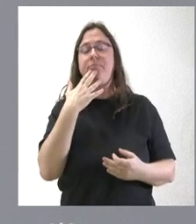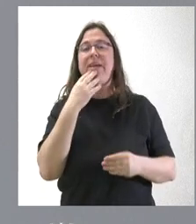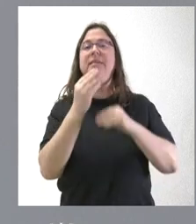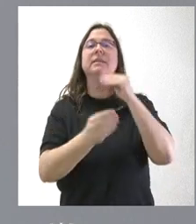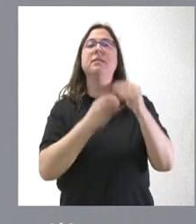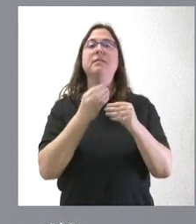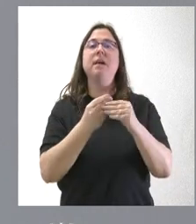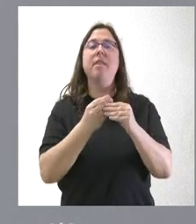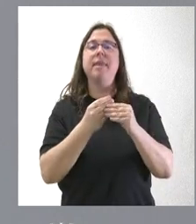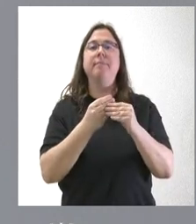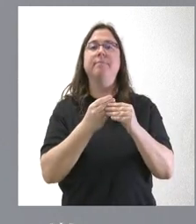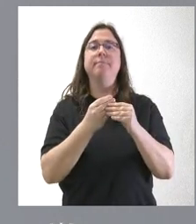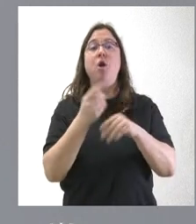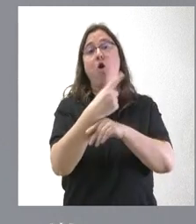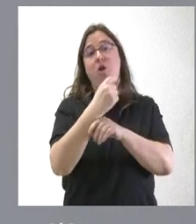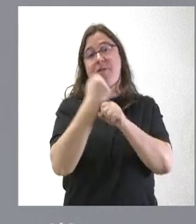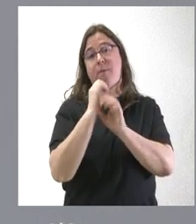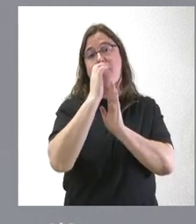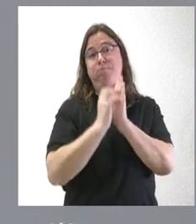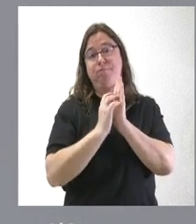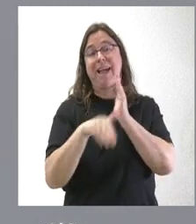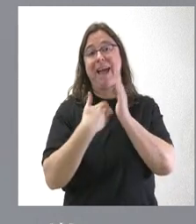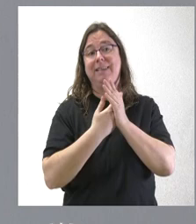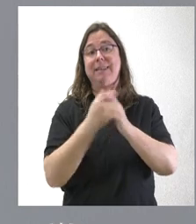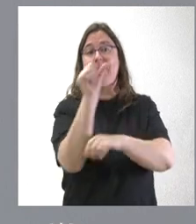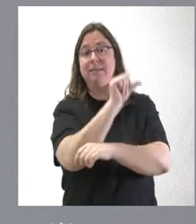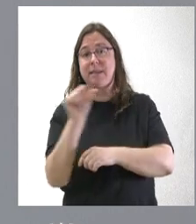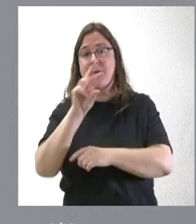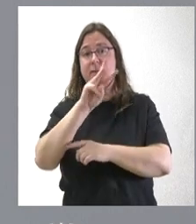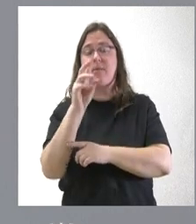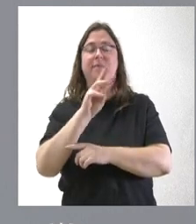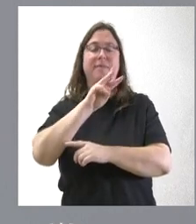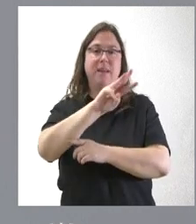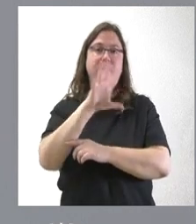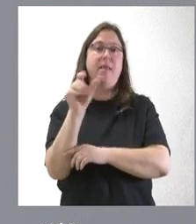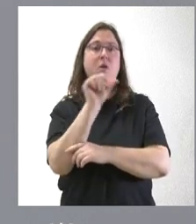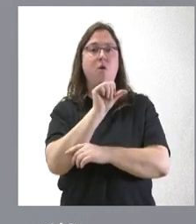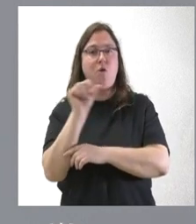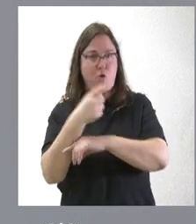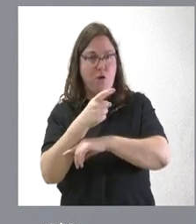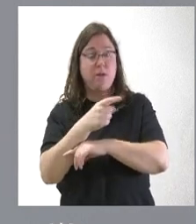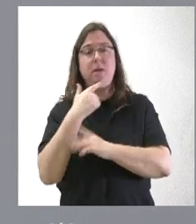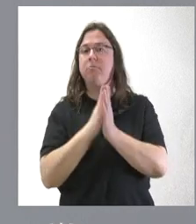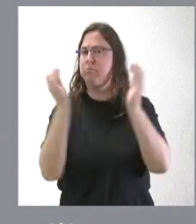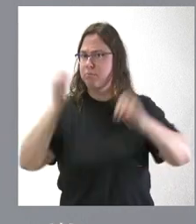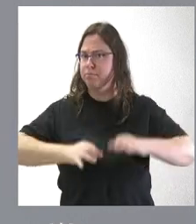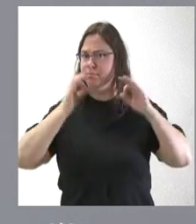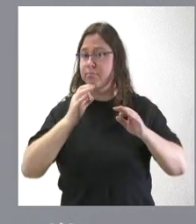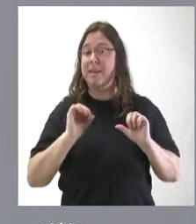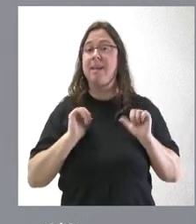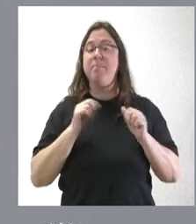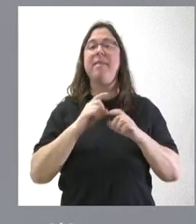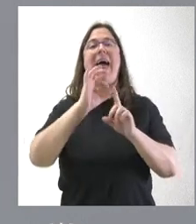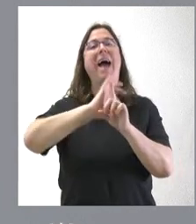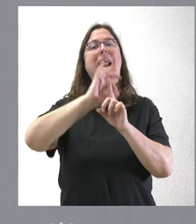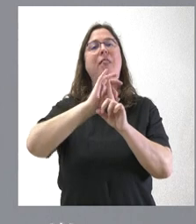a la reducción de horas de trabajo hasta las 35 horas, conforme a lo acordado ya está efectivo y la puesta en marcha de un nuevo